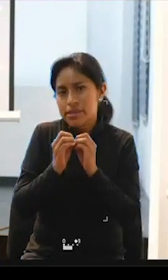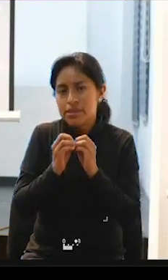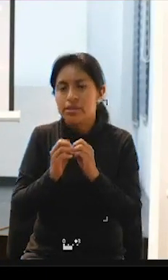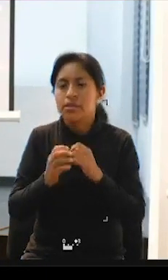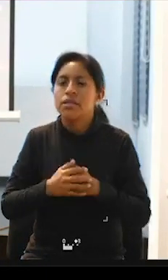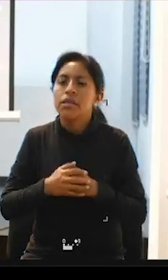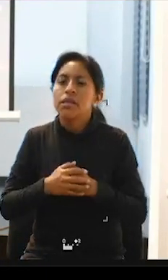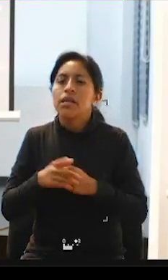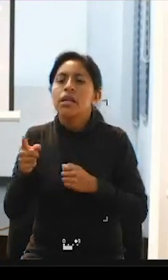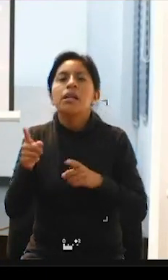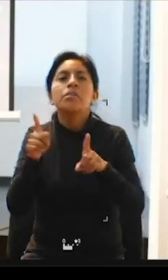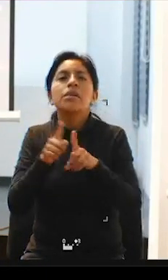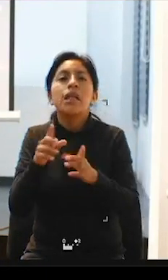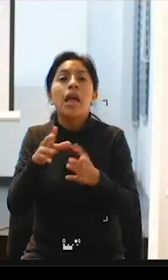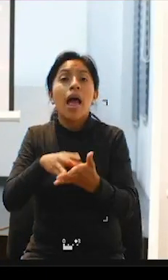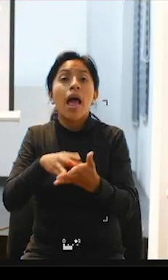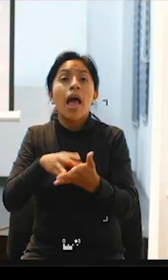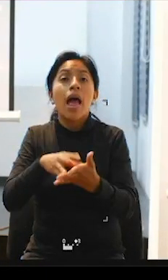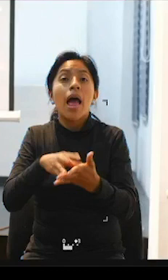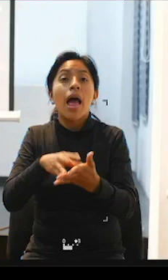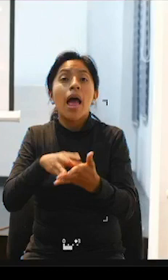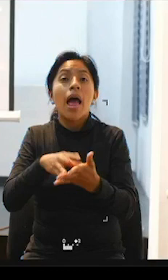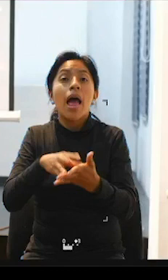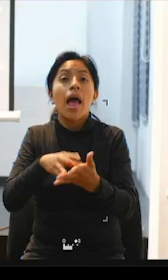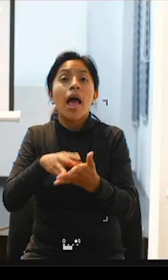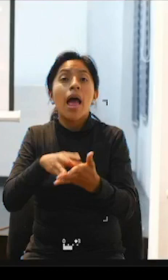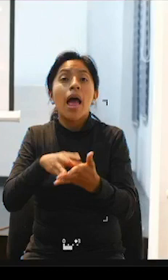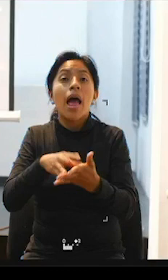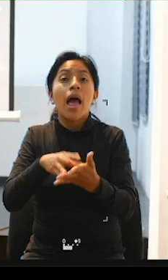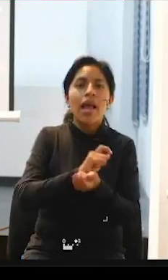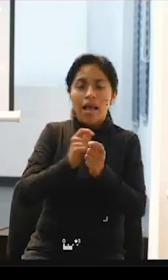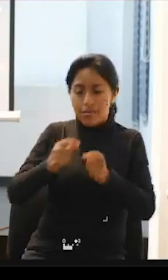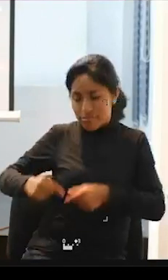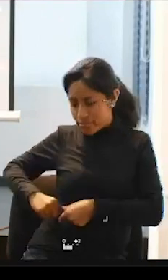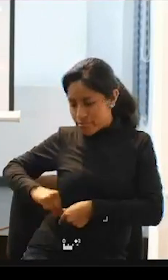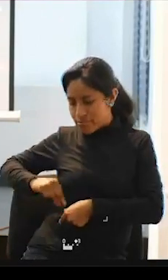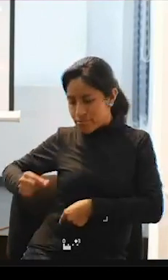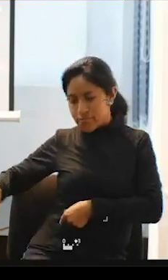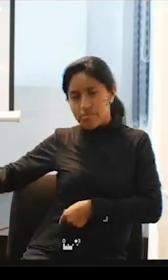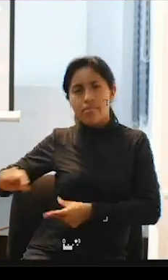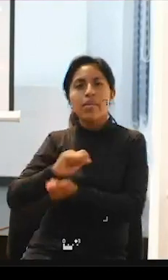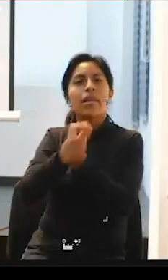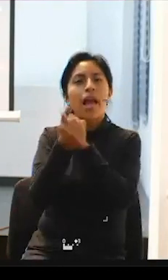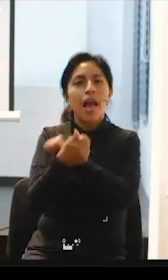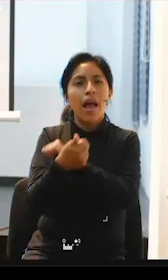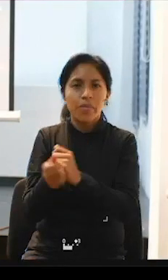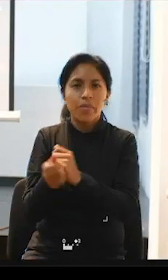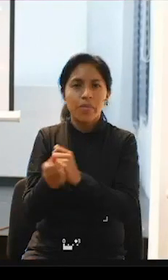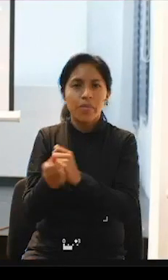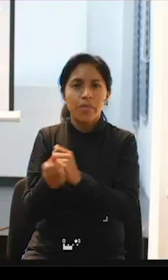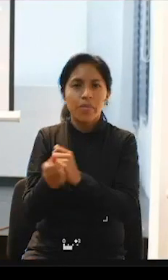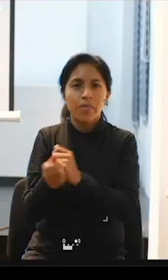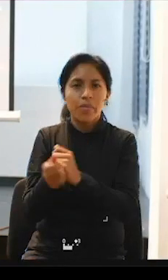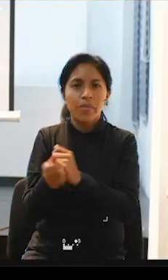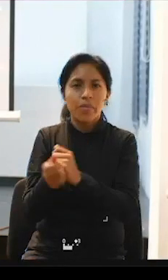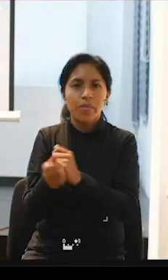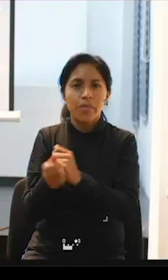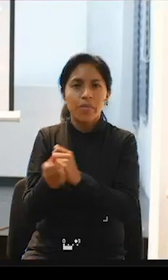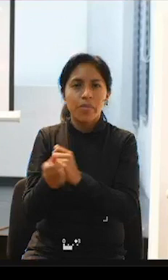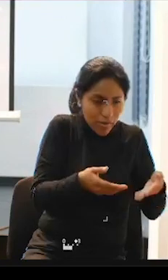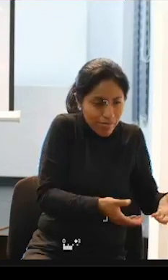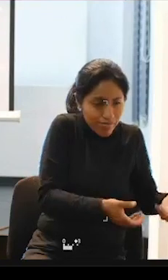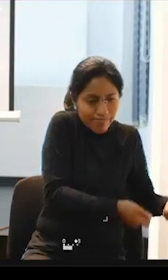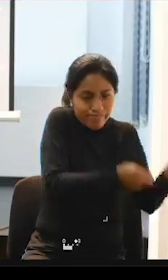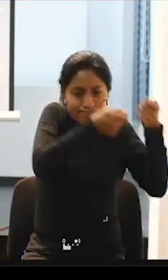incluye el manejo de silla de ruedas cambio de sonda traslados de las personas de la silla a la cama la alimentación